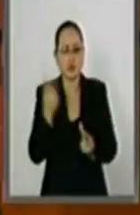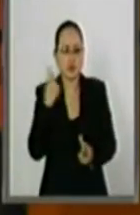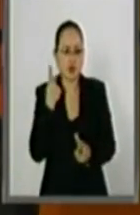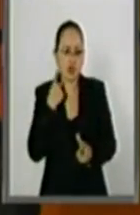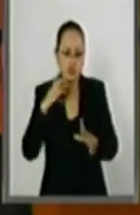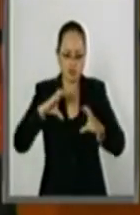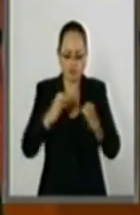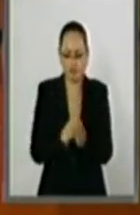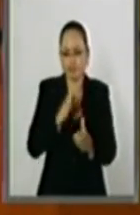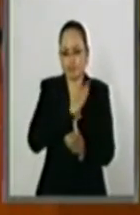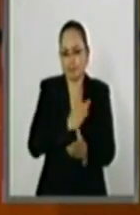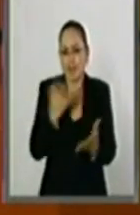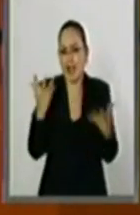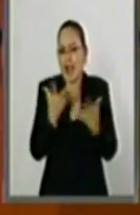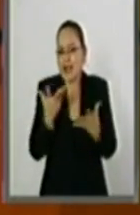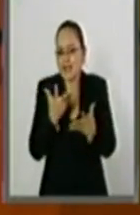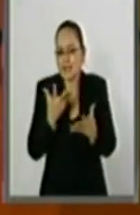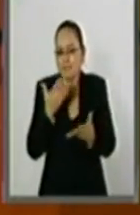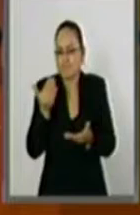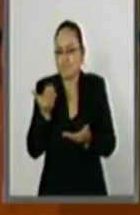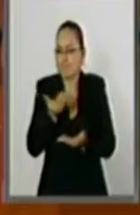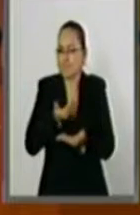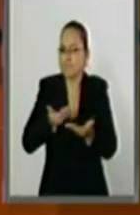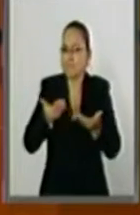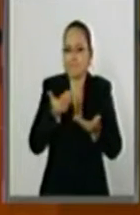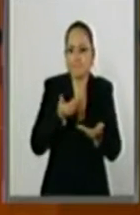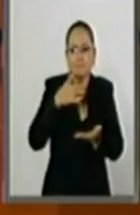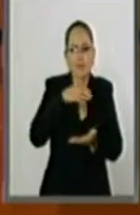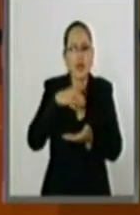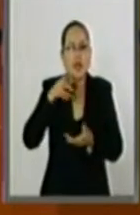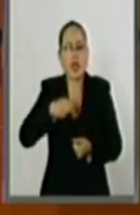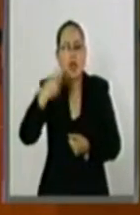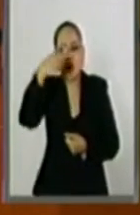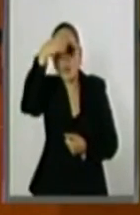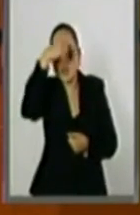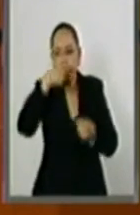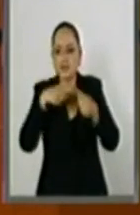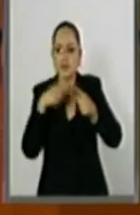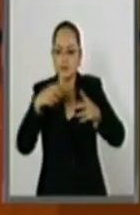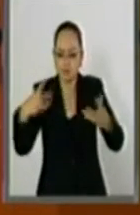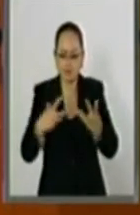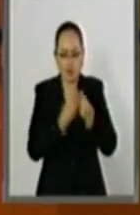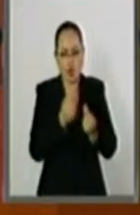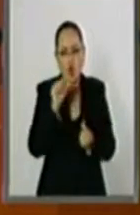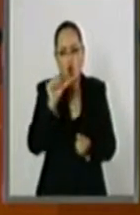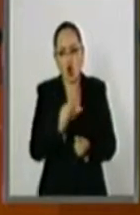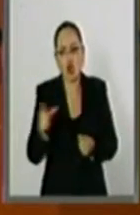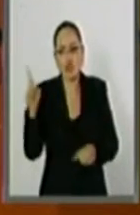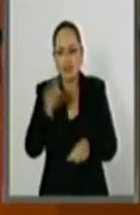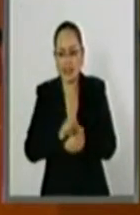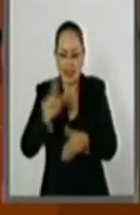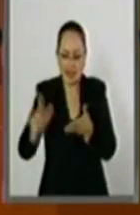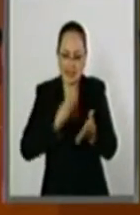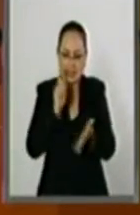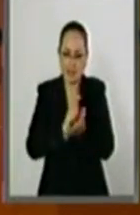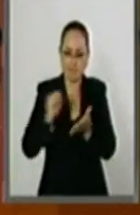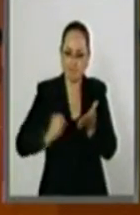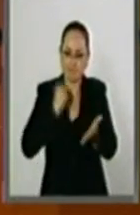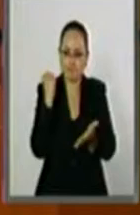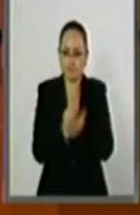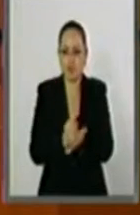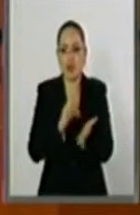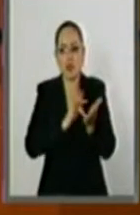el poder lograr los consensos para esta ley que el día de hoy estamos por aprobar. Y